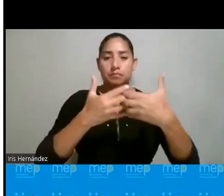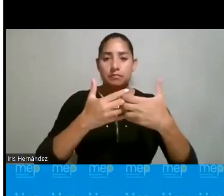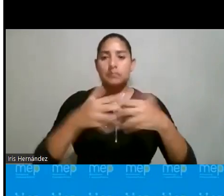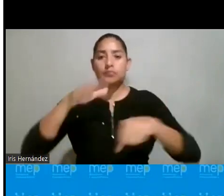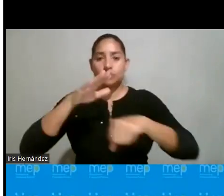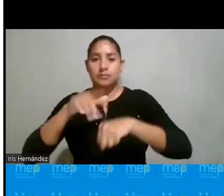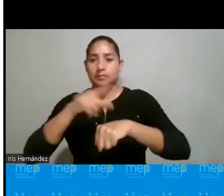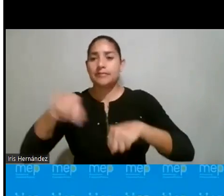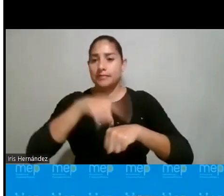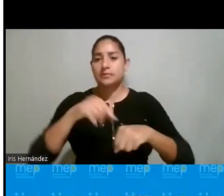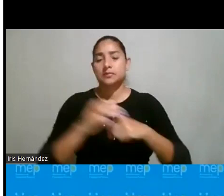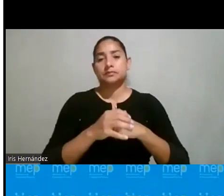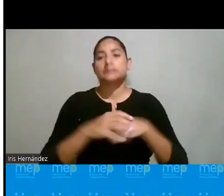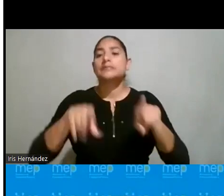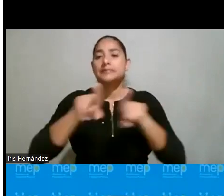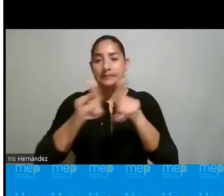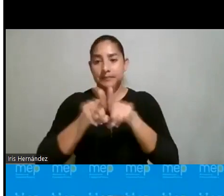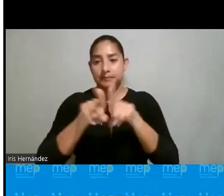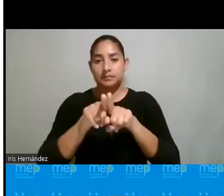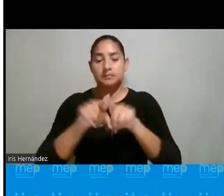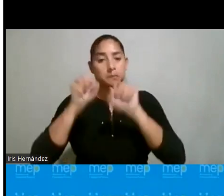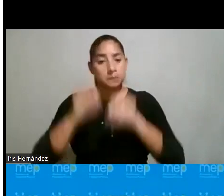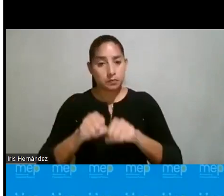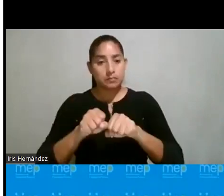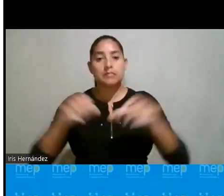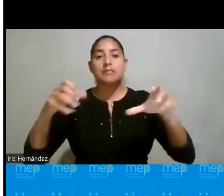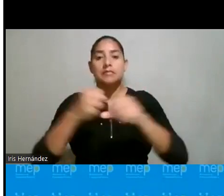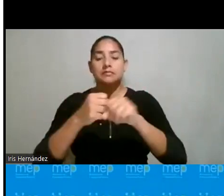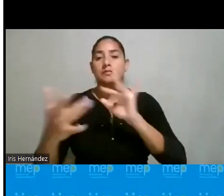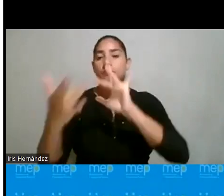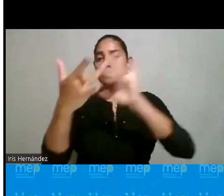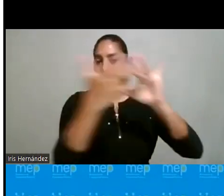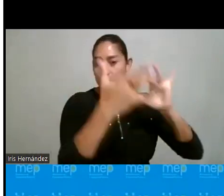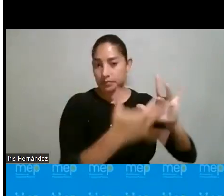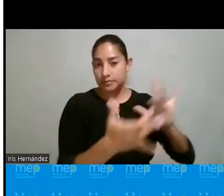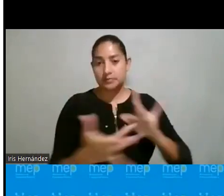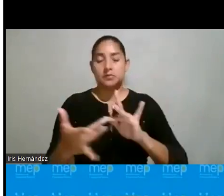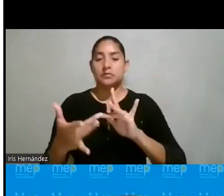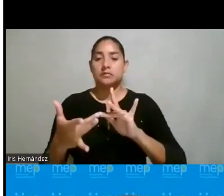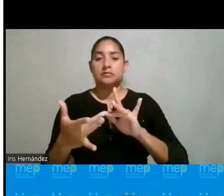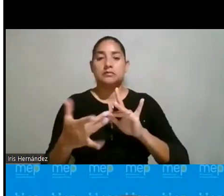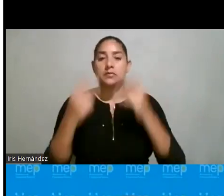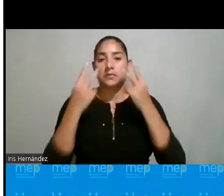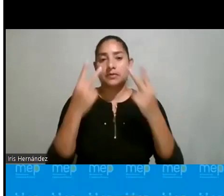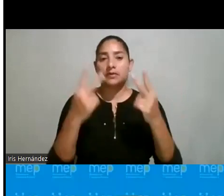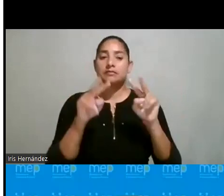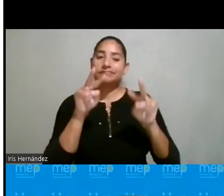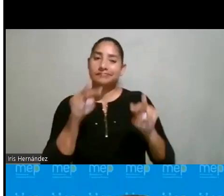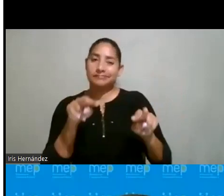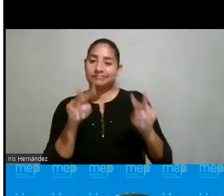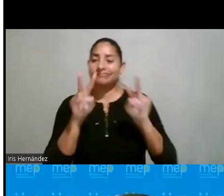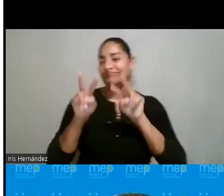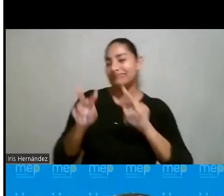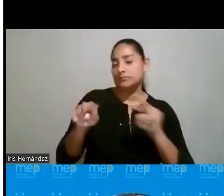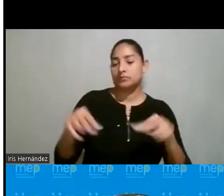esos y, evidentemente, poder generar esas conexiones, no mirarnos de manera de nada, son elementos